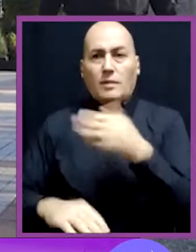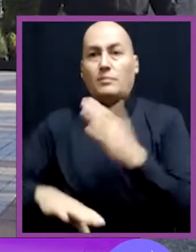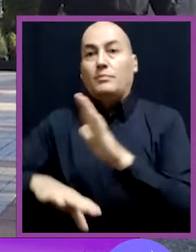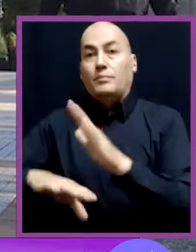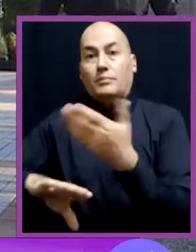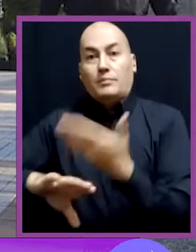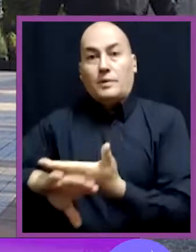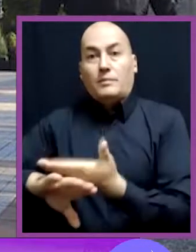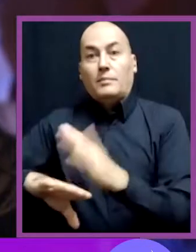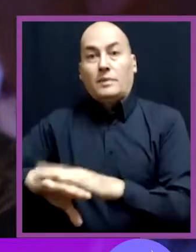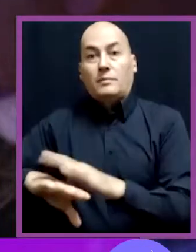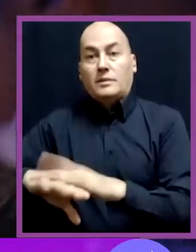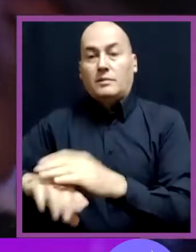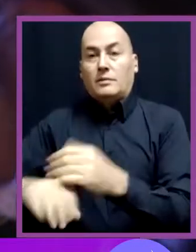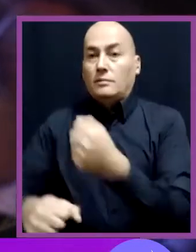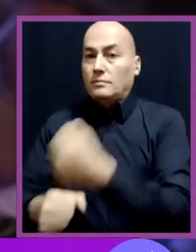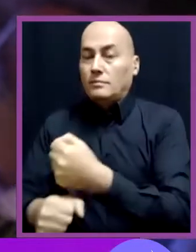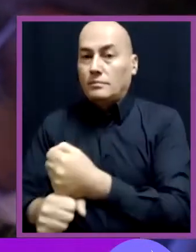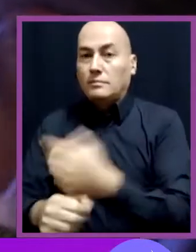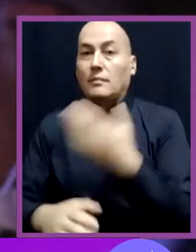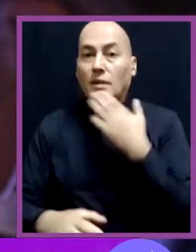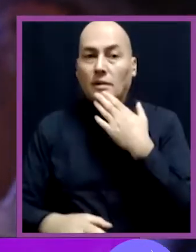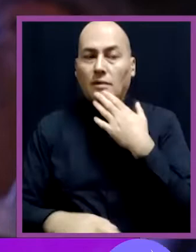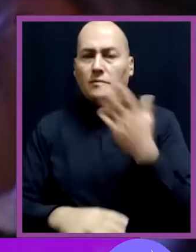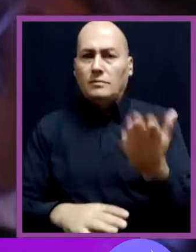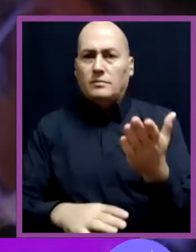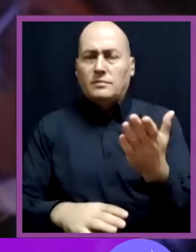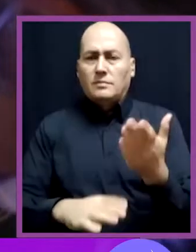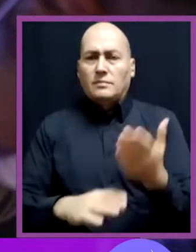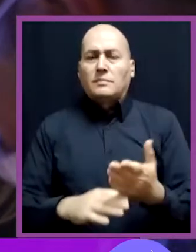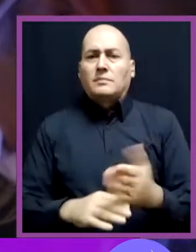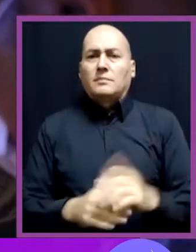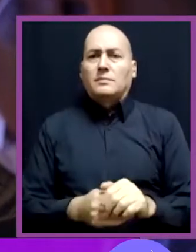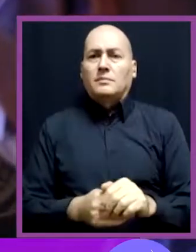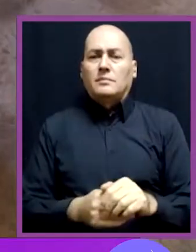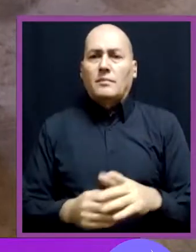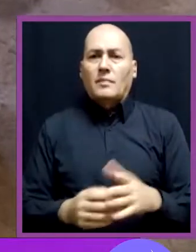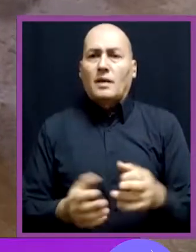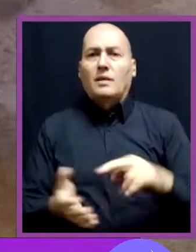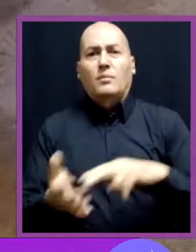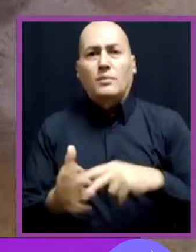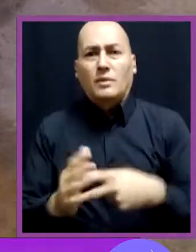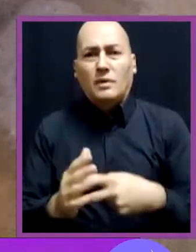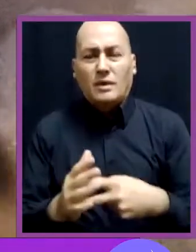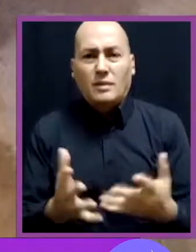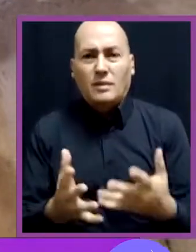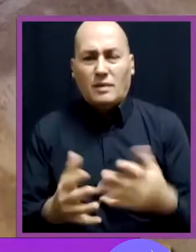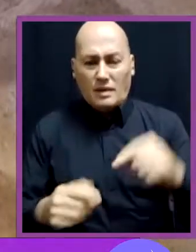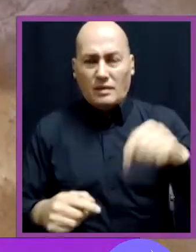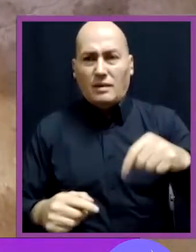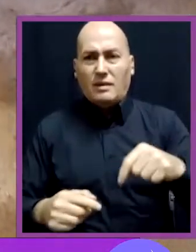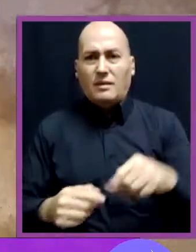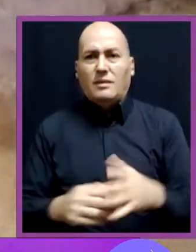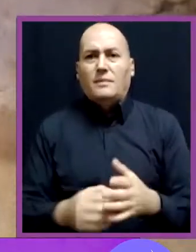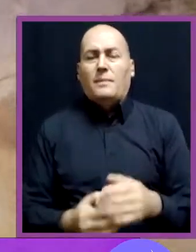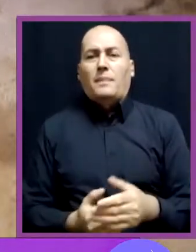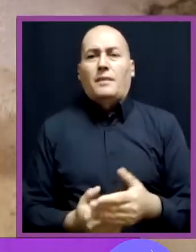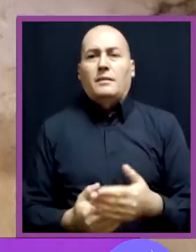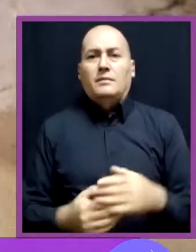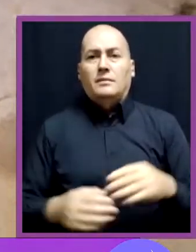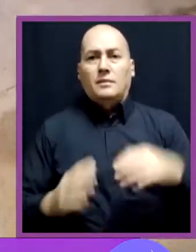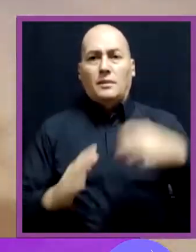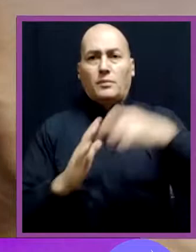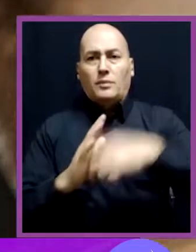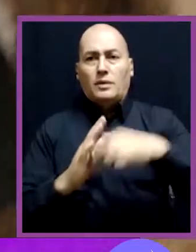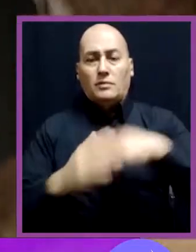toda normativa. Denunciamos a Aguas Andinas, a la Superintendencia de Electricidad y Combustible por los reiterados problemas en el territorio. Avanzamos